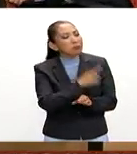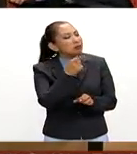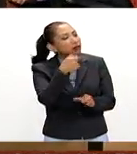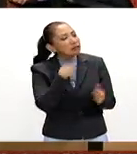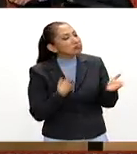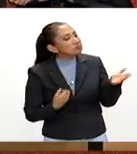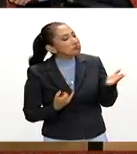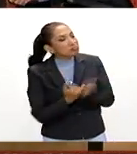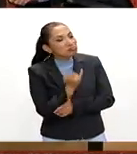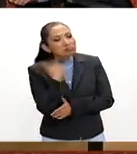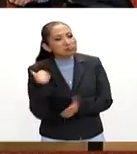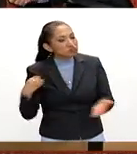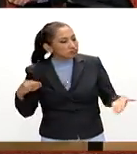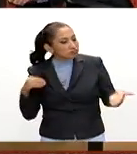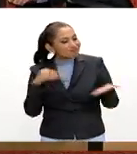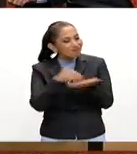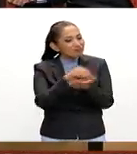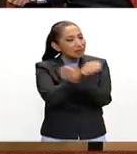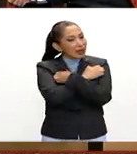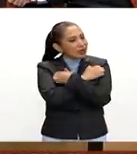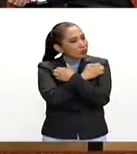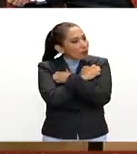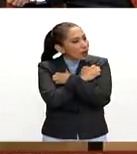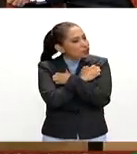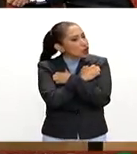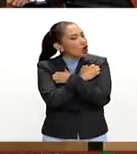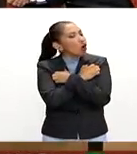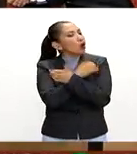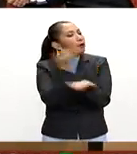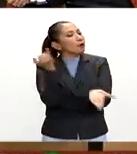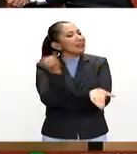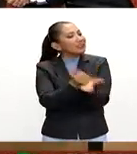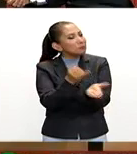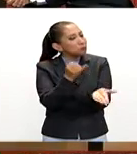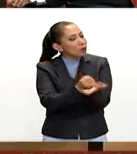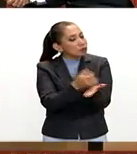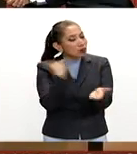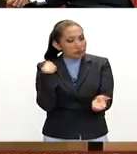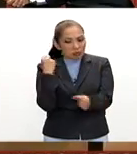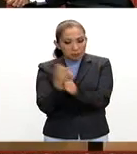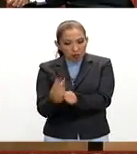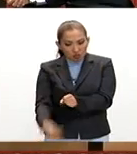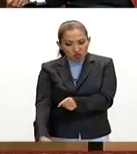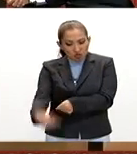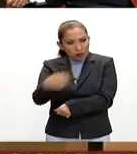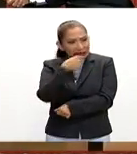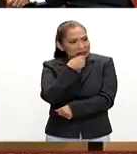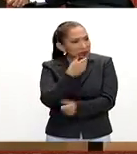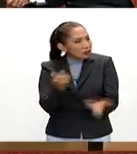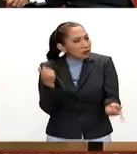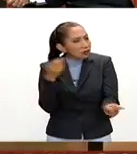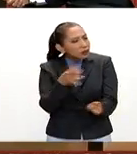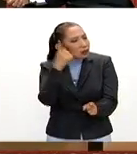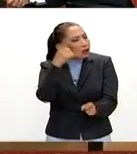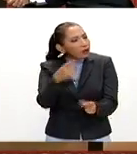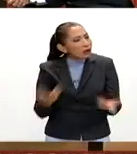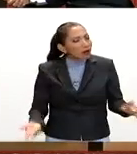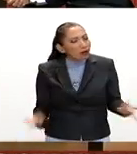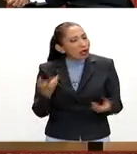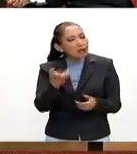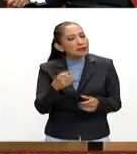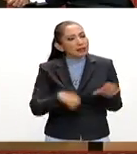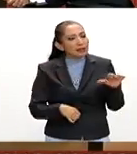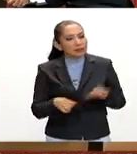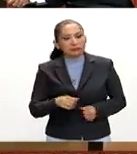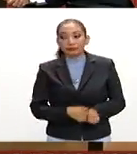decidieron implementar la educación fiscal en etapas tempranas? ¿cuál es el objetivo fundamental de esta